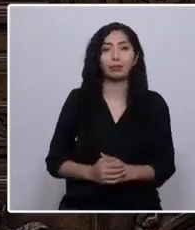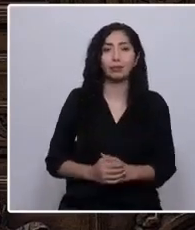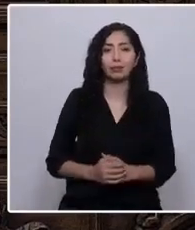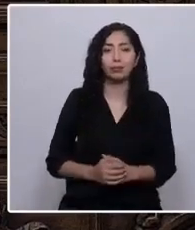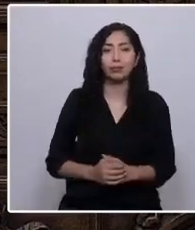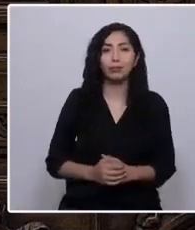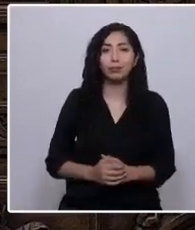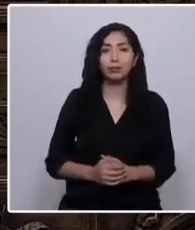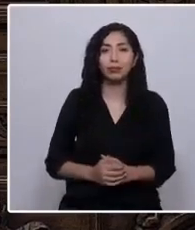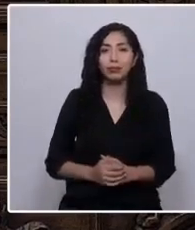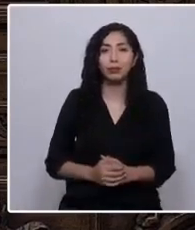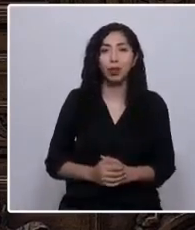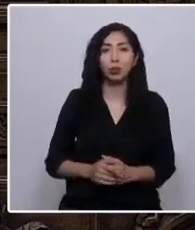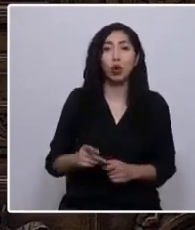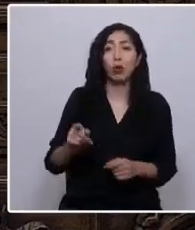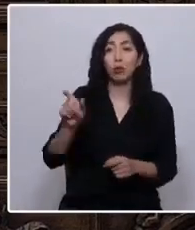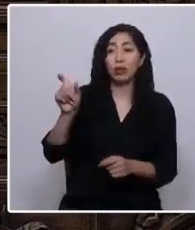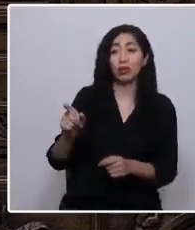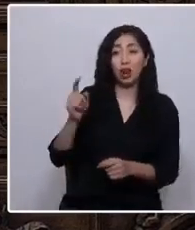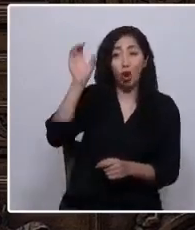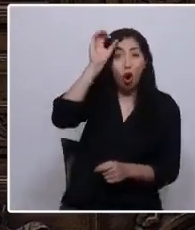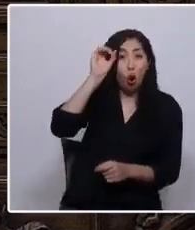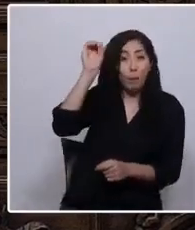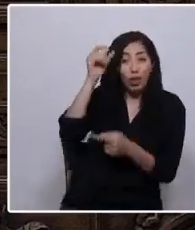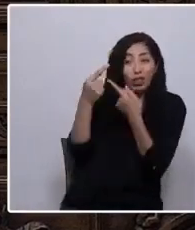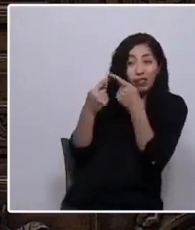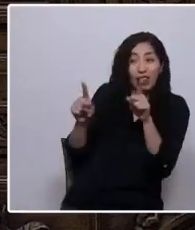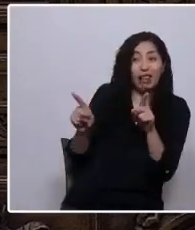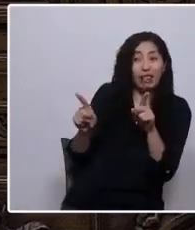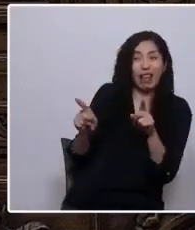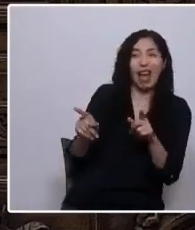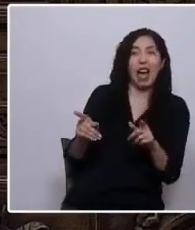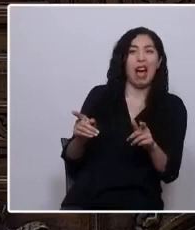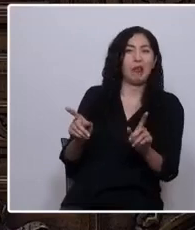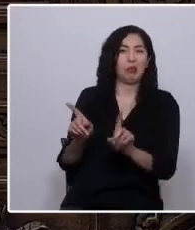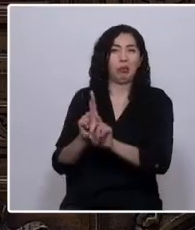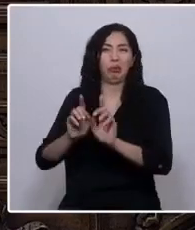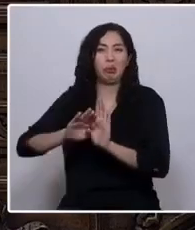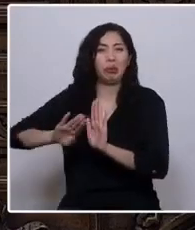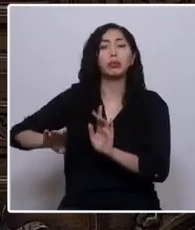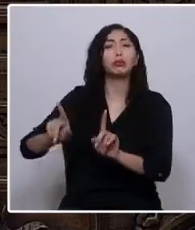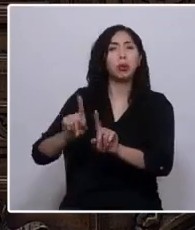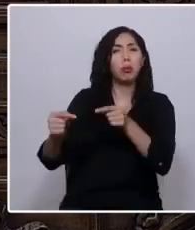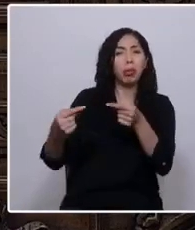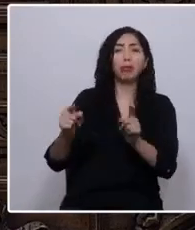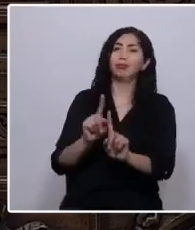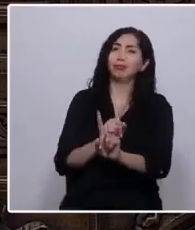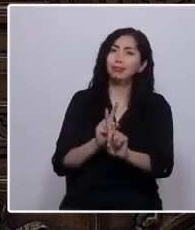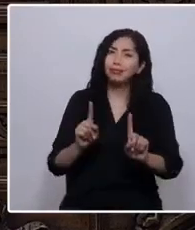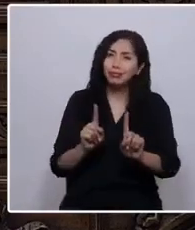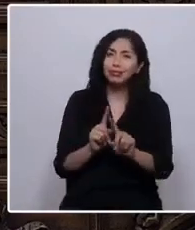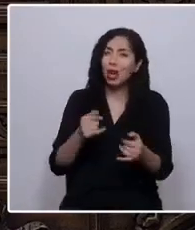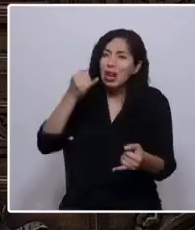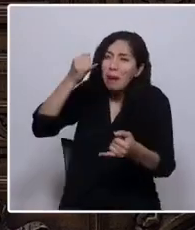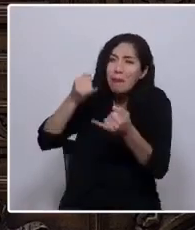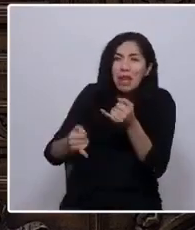invalidar al que piensa distinto, considerarlo como un legítimo contradictor y no un enemigo a vencer.